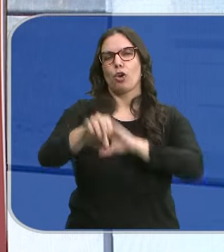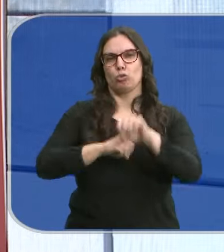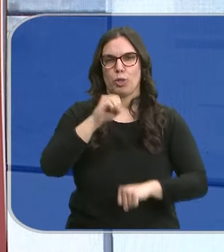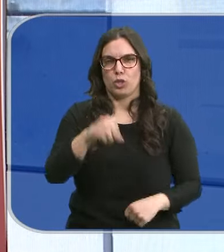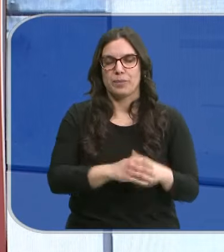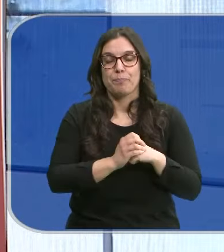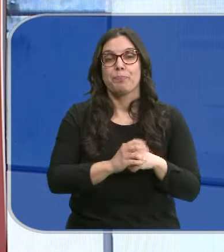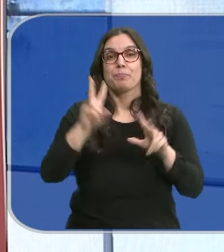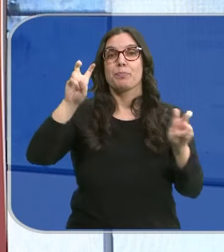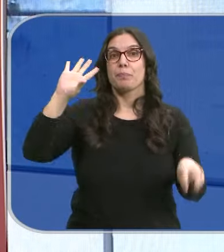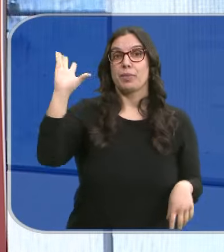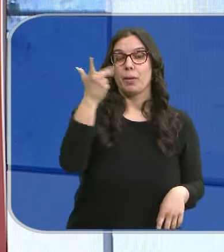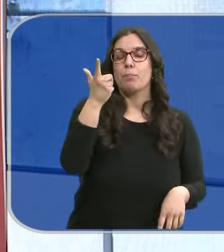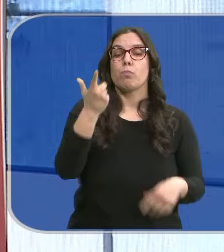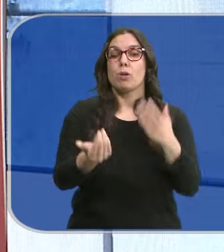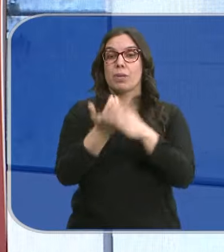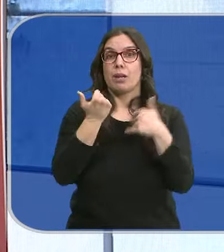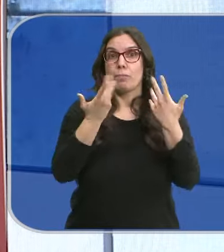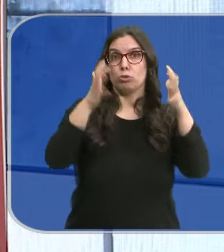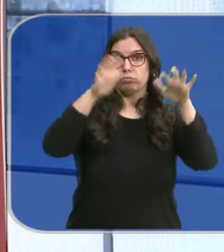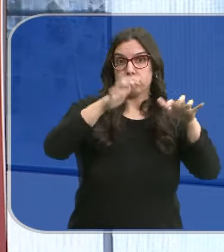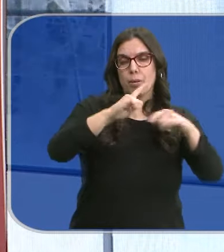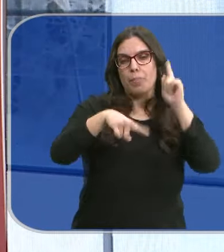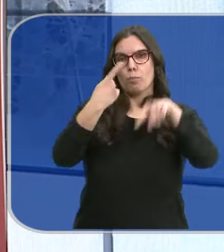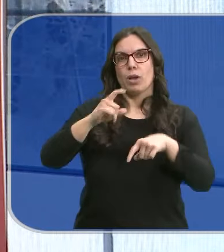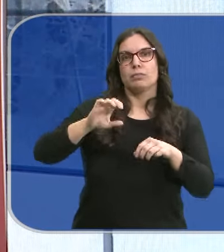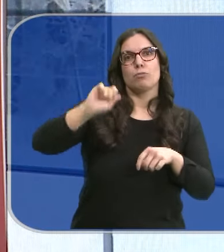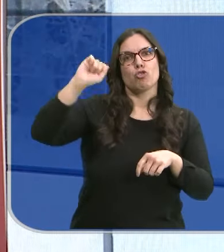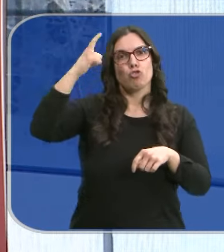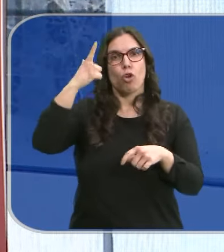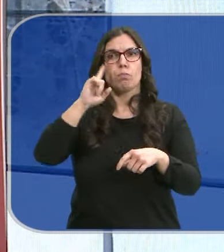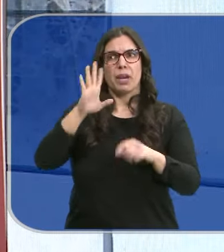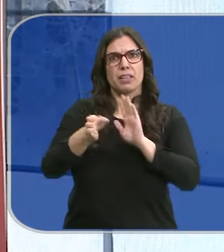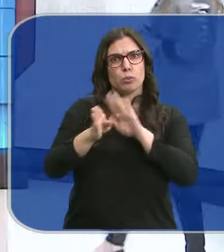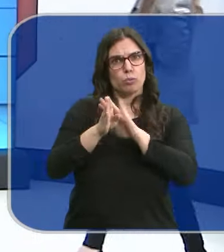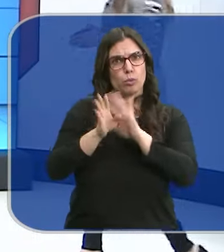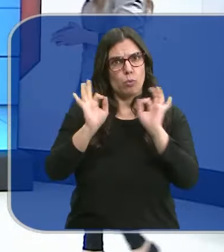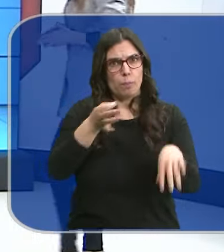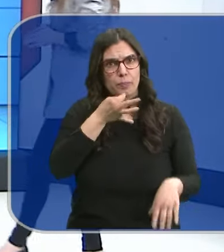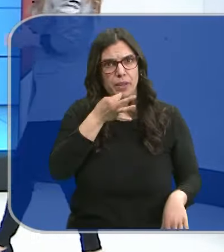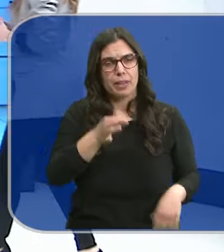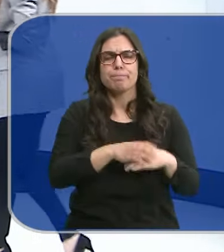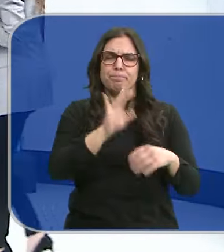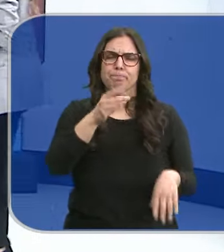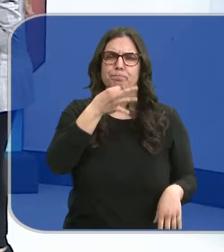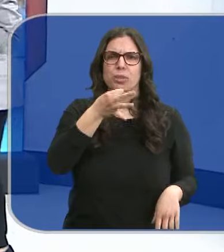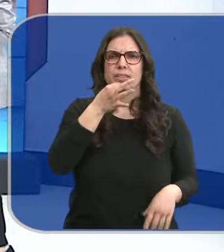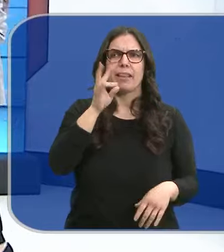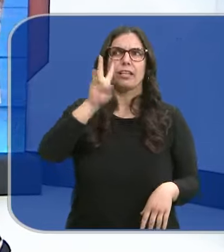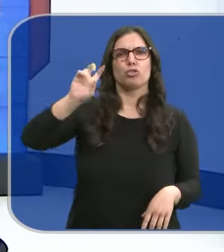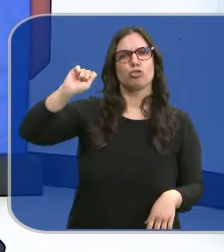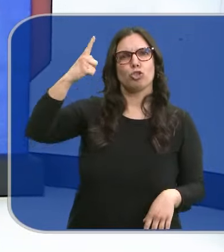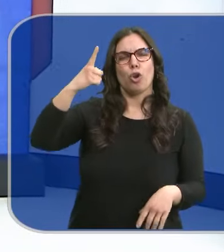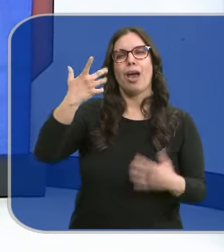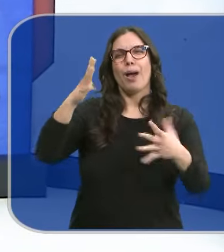En cuanto al tiempo, los chubascos de primera hora de la mañana han dado paso al sol y parece que la situación seguirá así por la tarde. Silvia Ferrer. Sí, esta tarde veremos más el sol,